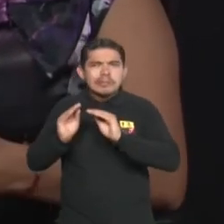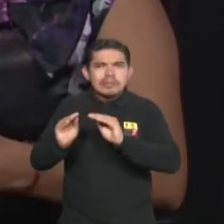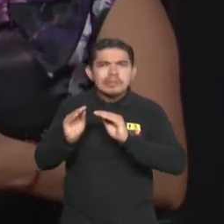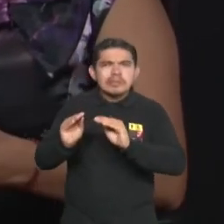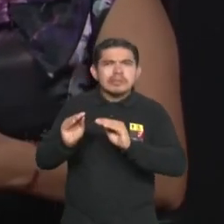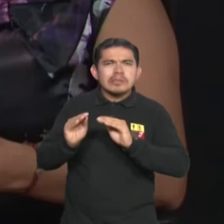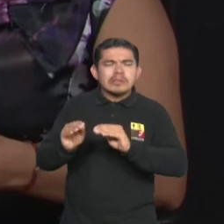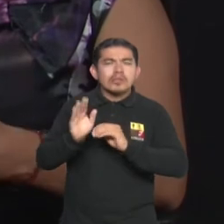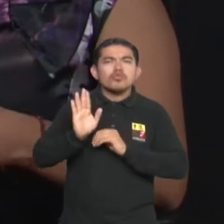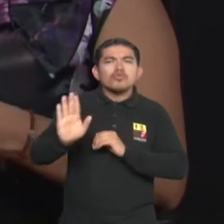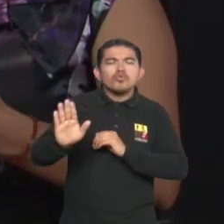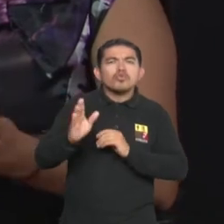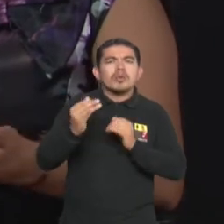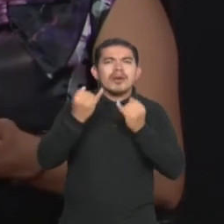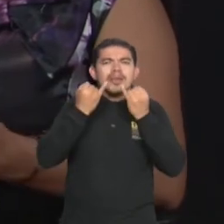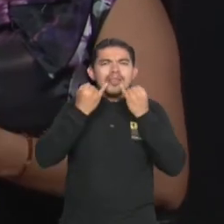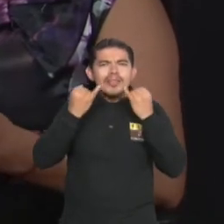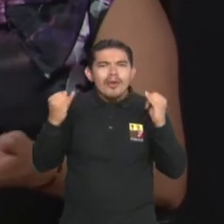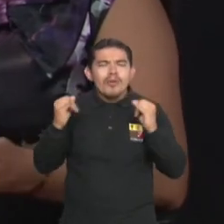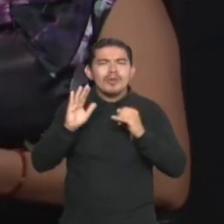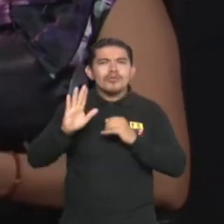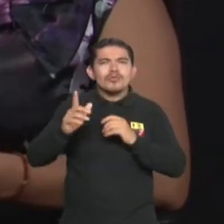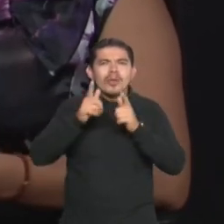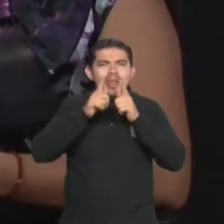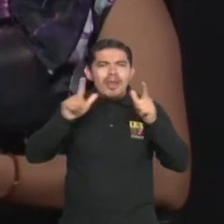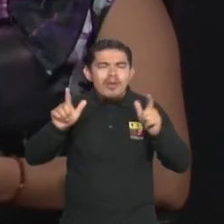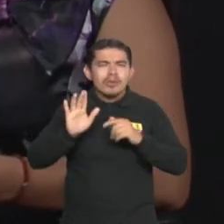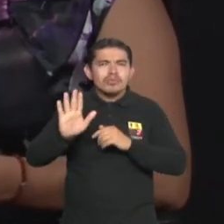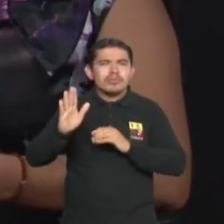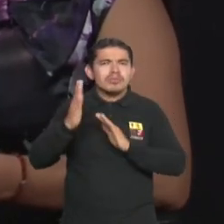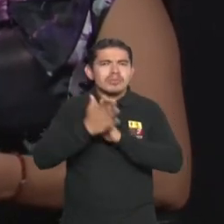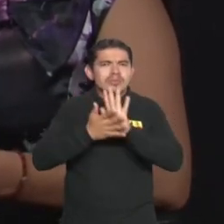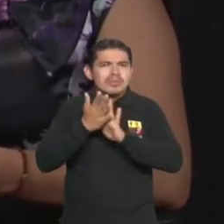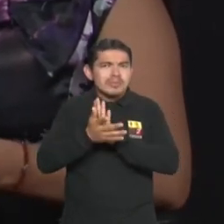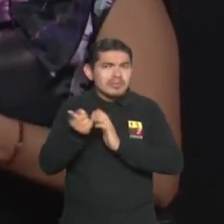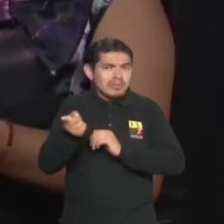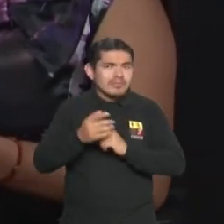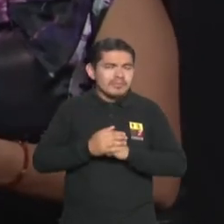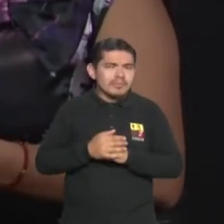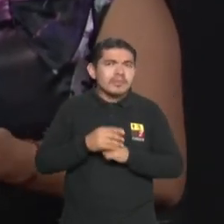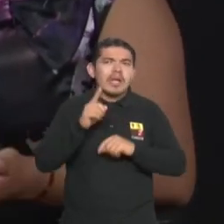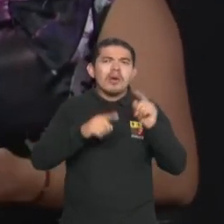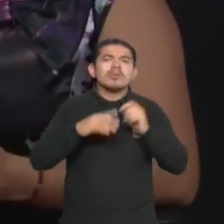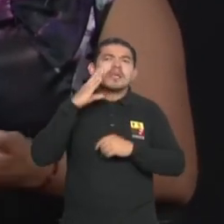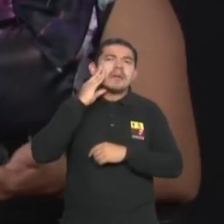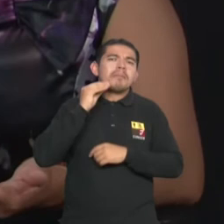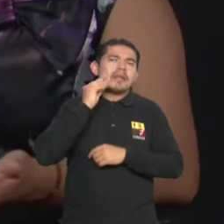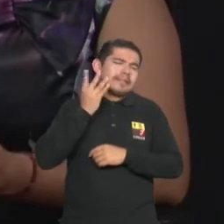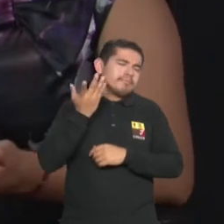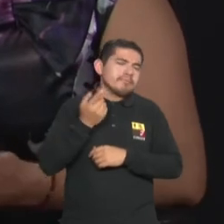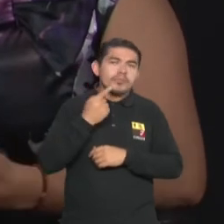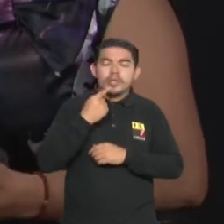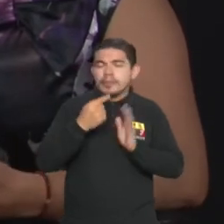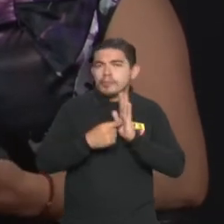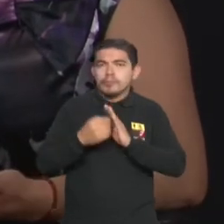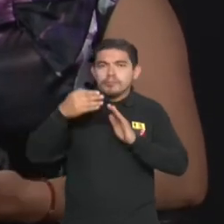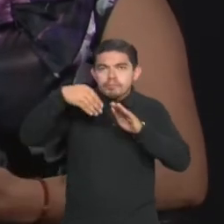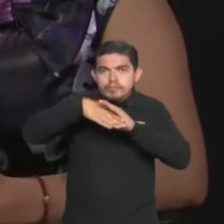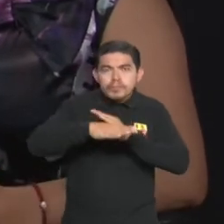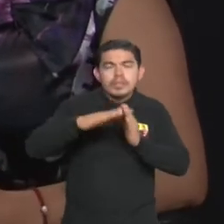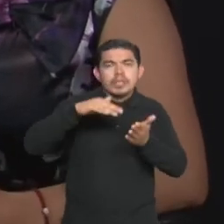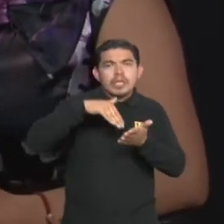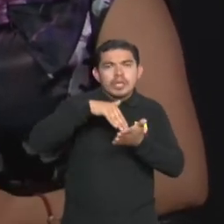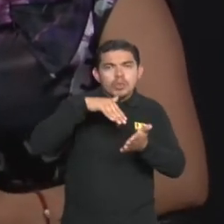conocimiento de su lengua. Hay muchas veces que por experiencia se ha sabido o llegan y dicen, sí, llegó este alumno, pero